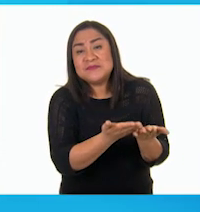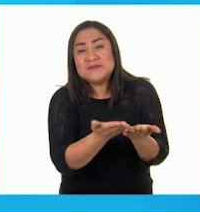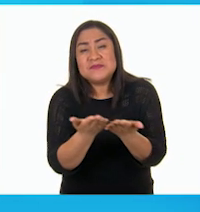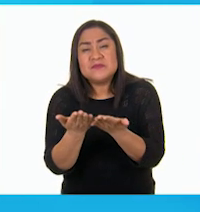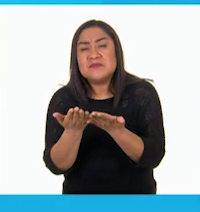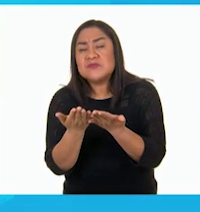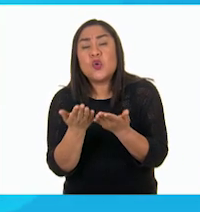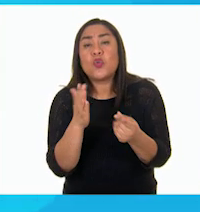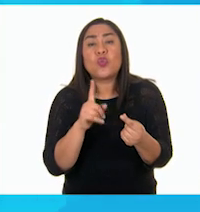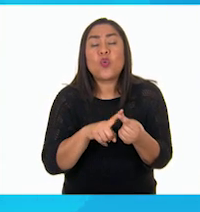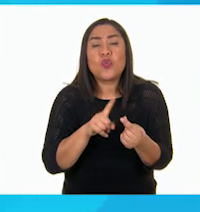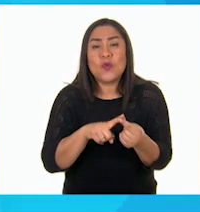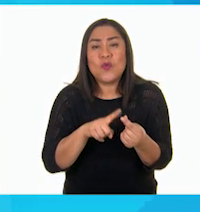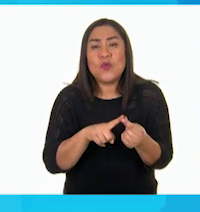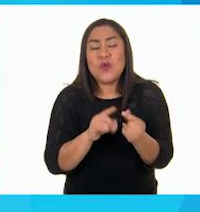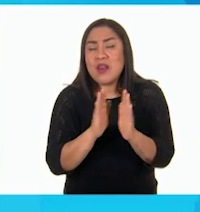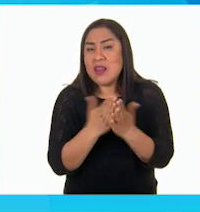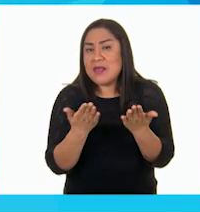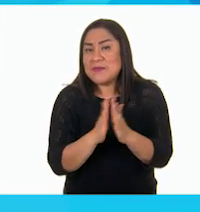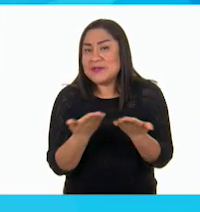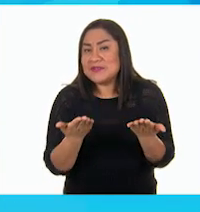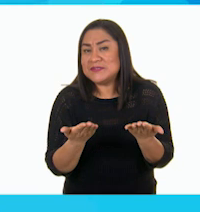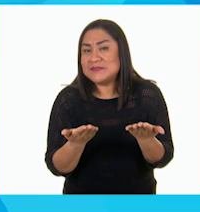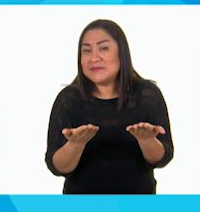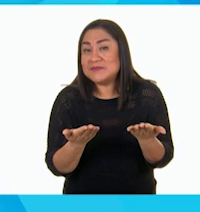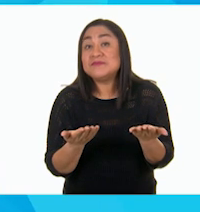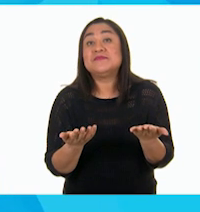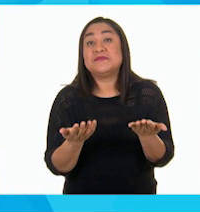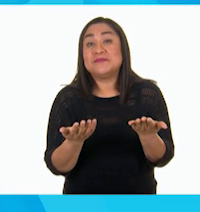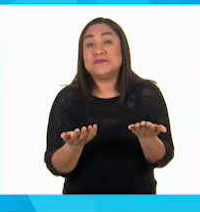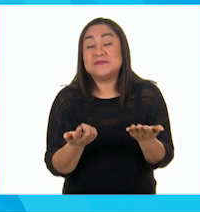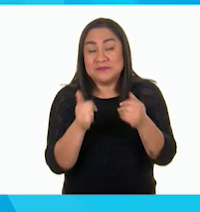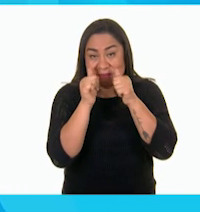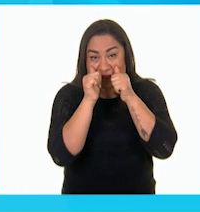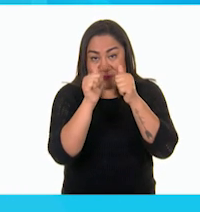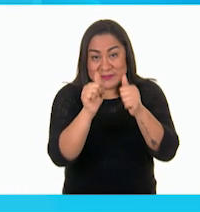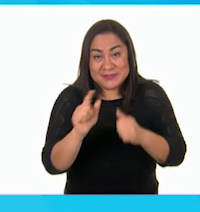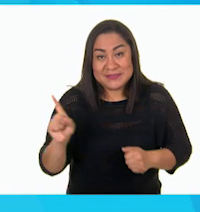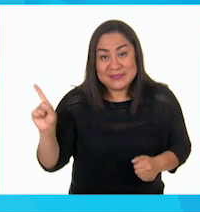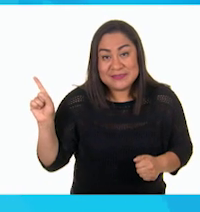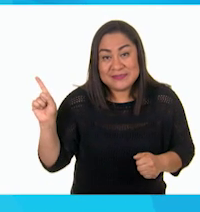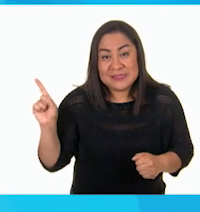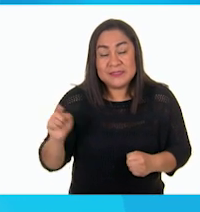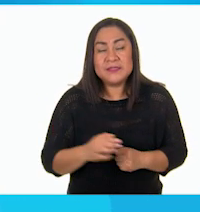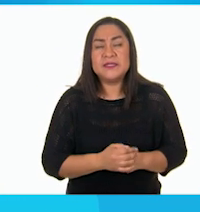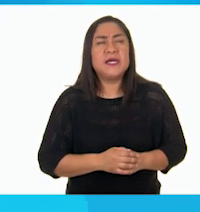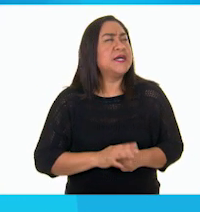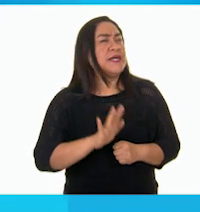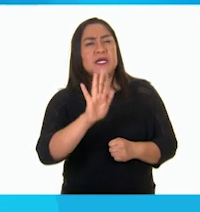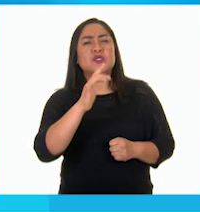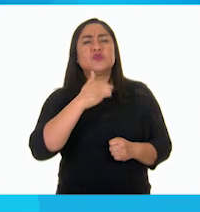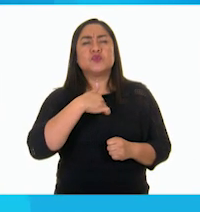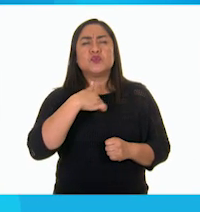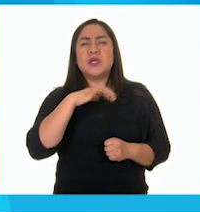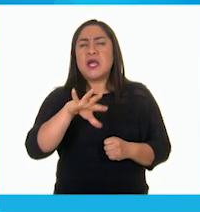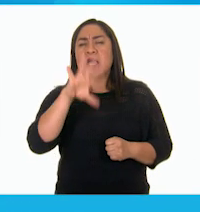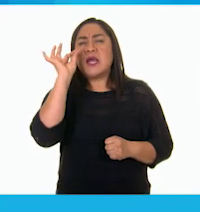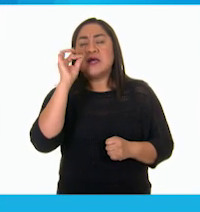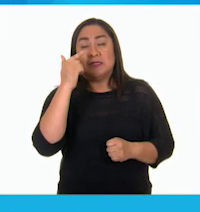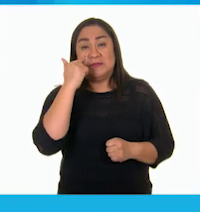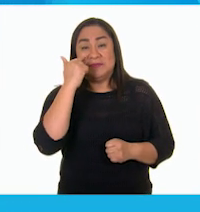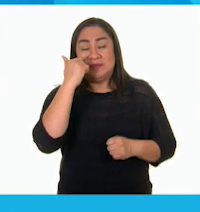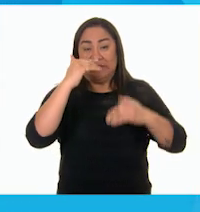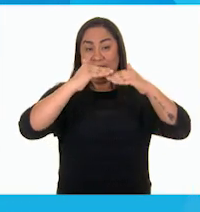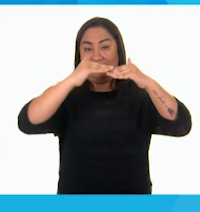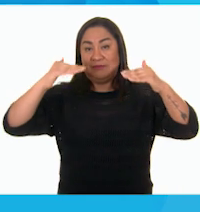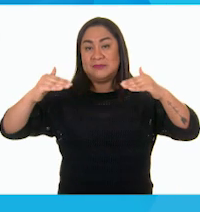¿Dónde creen que pueda estar? A ver. Mmm, yo ya lo vi. Creo que está arriba colgando en la